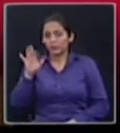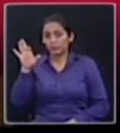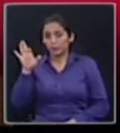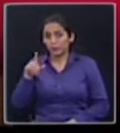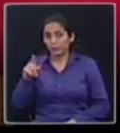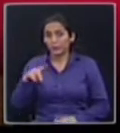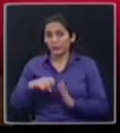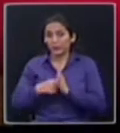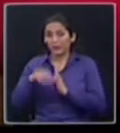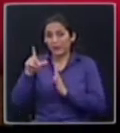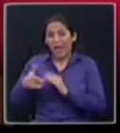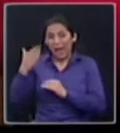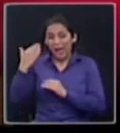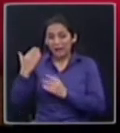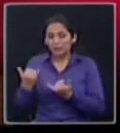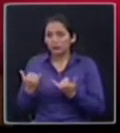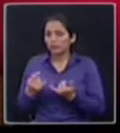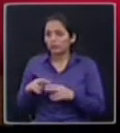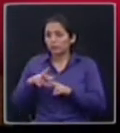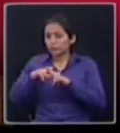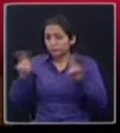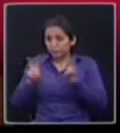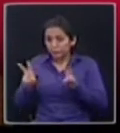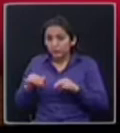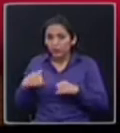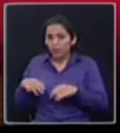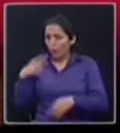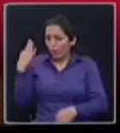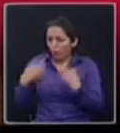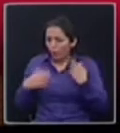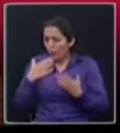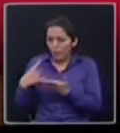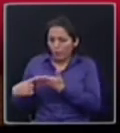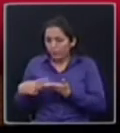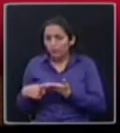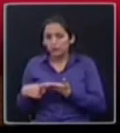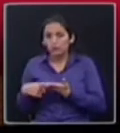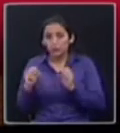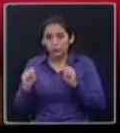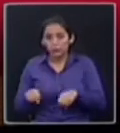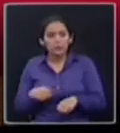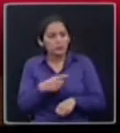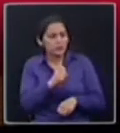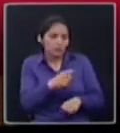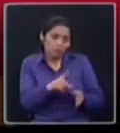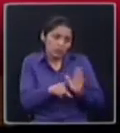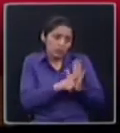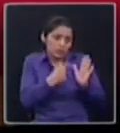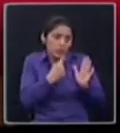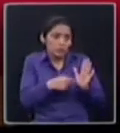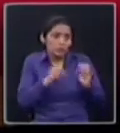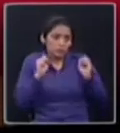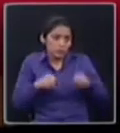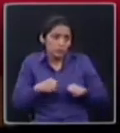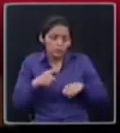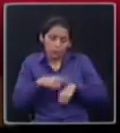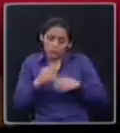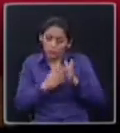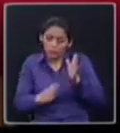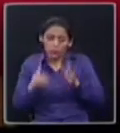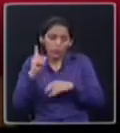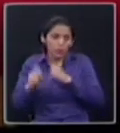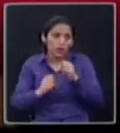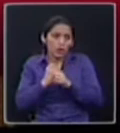Primero, ley nos faculta a nosotros a enjuiciar políticamente a cualquier funcionario por después de un año de que se sea de las funciones. Segundo,